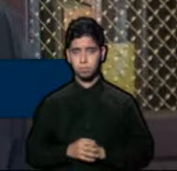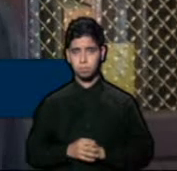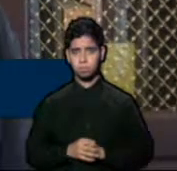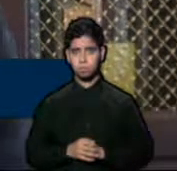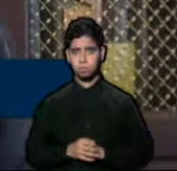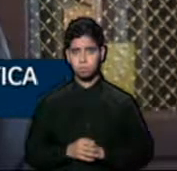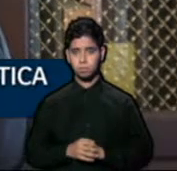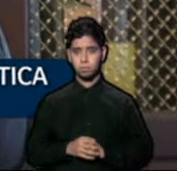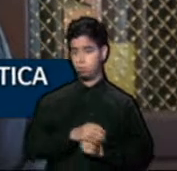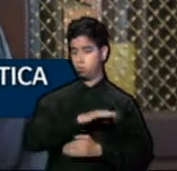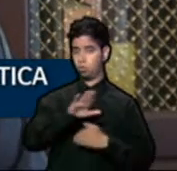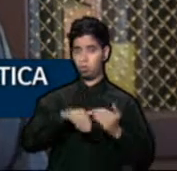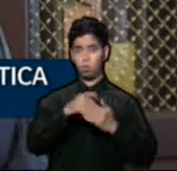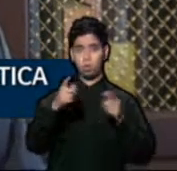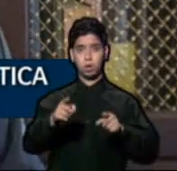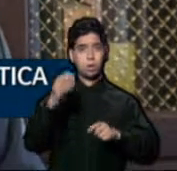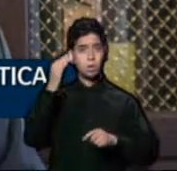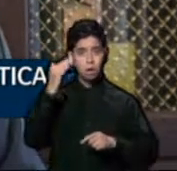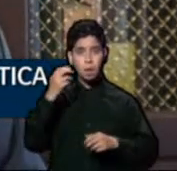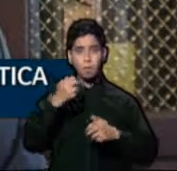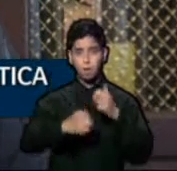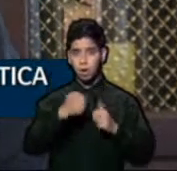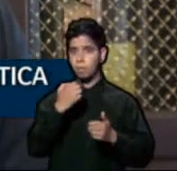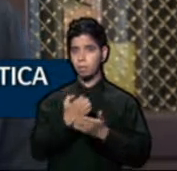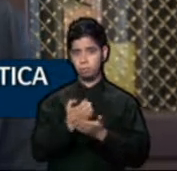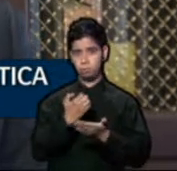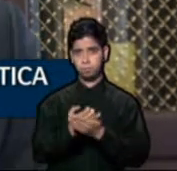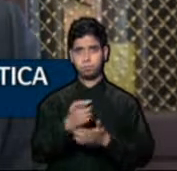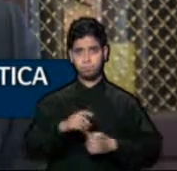la ausencia de estados financieros auditados.